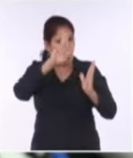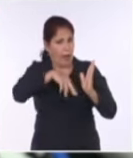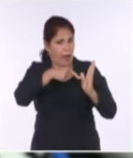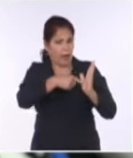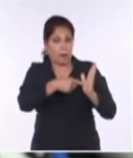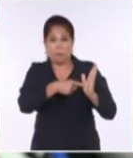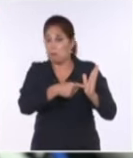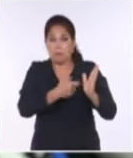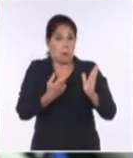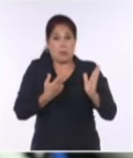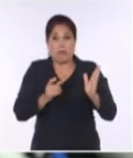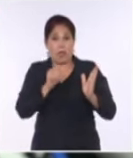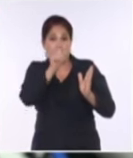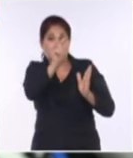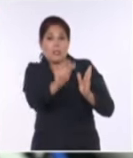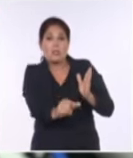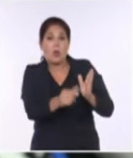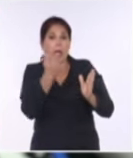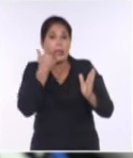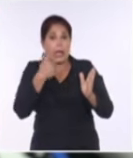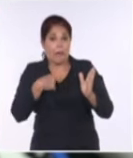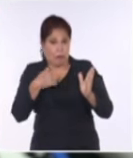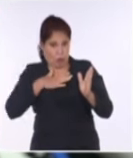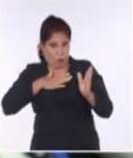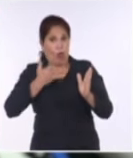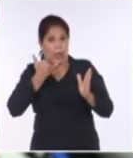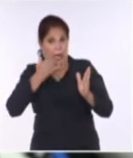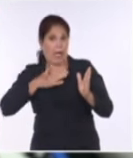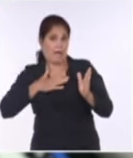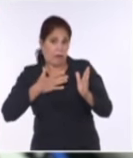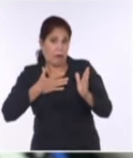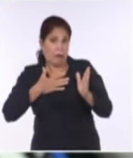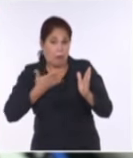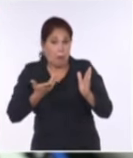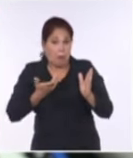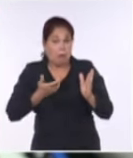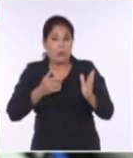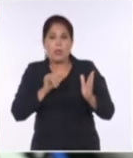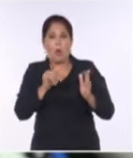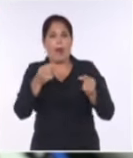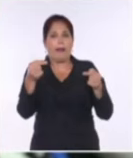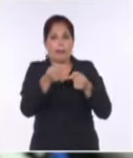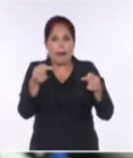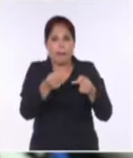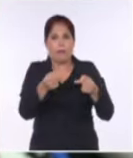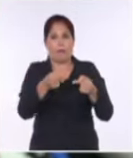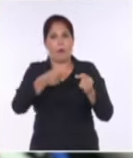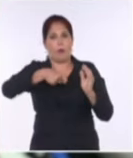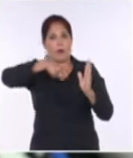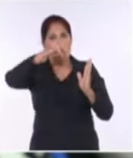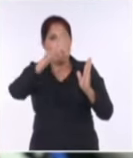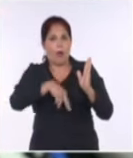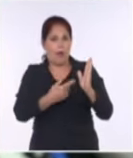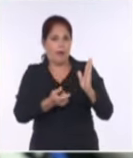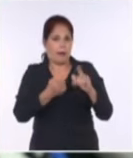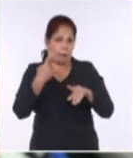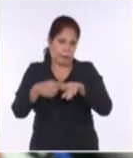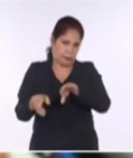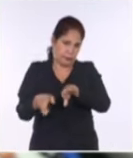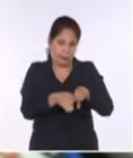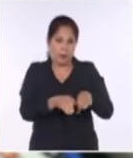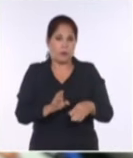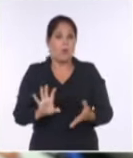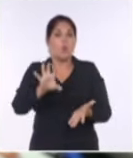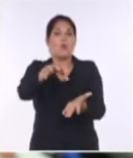no me hace falta que esa persona tenga teléfono, lo que me hace falta es tenerlo yo con las pasarelas instaladas. O que en determinado lugar no se